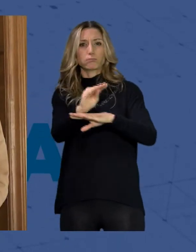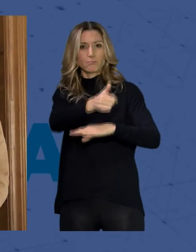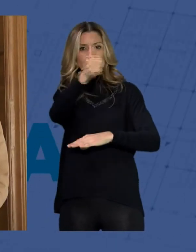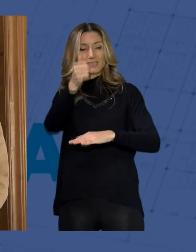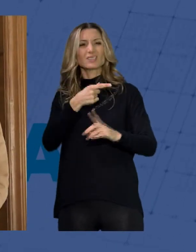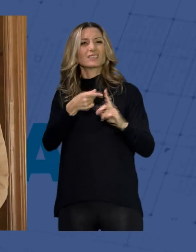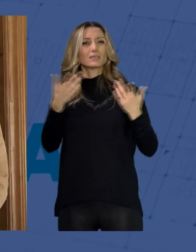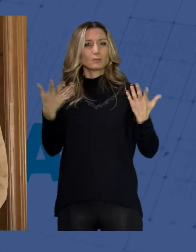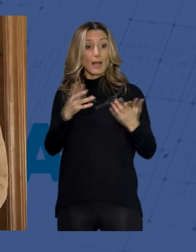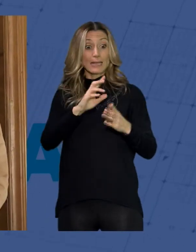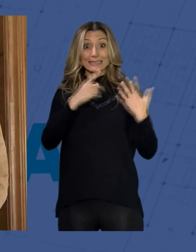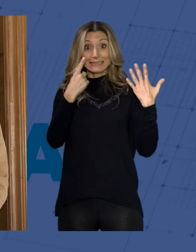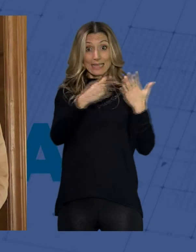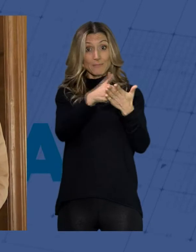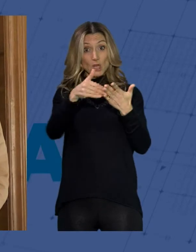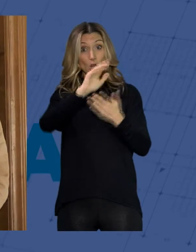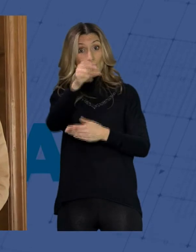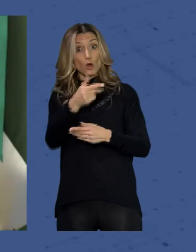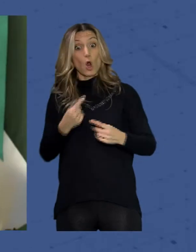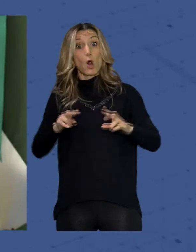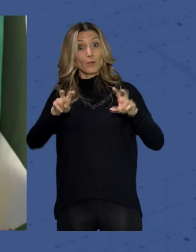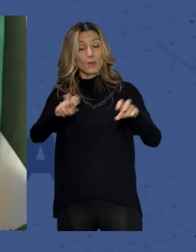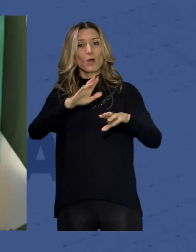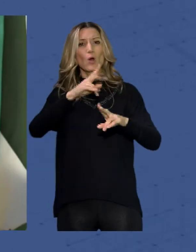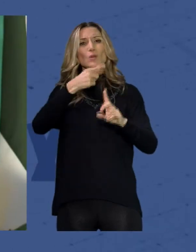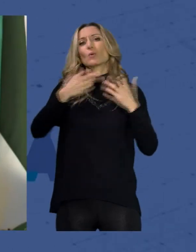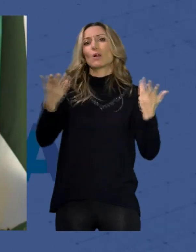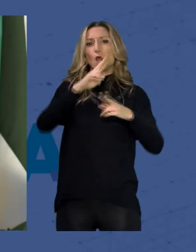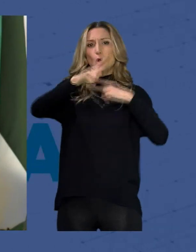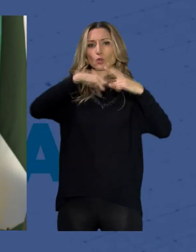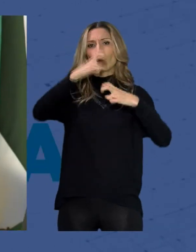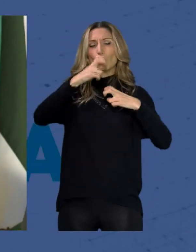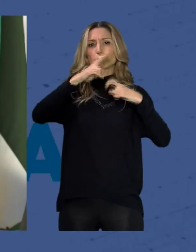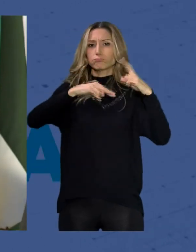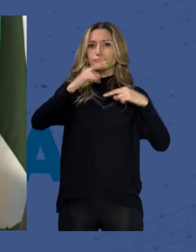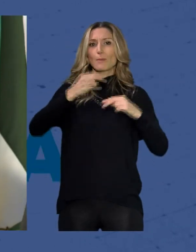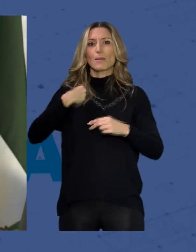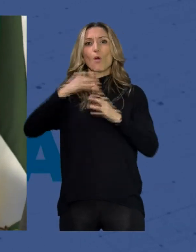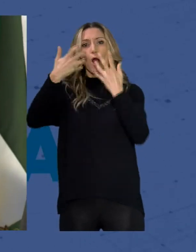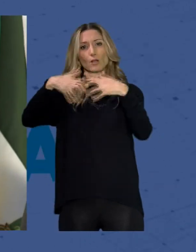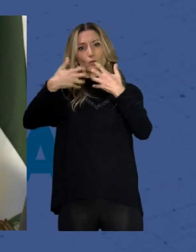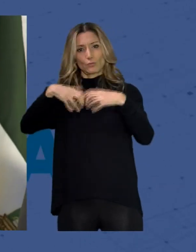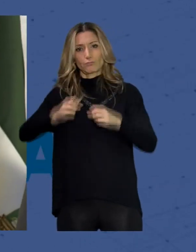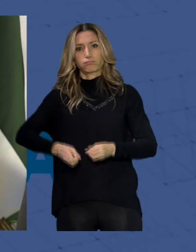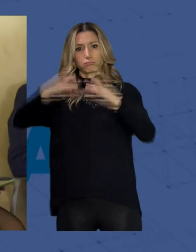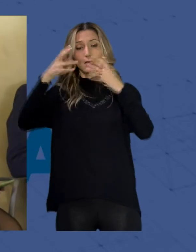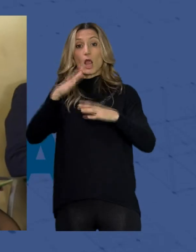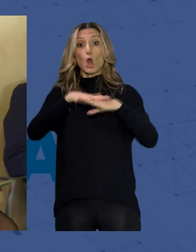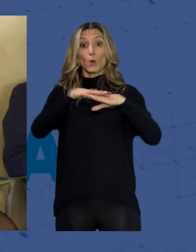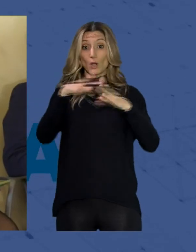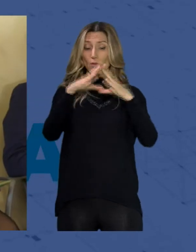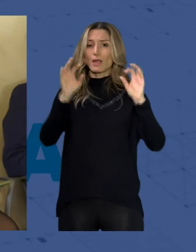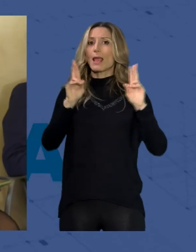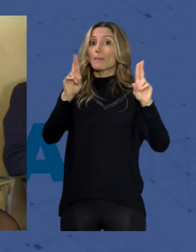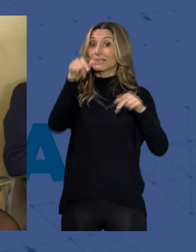destinar los primeros 6 millones de euros a la construcción del polo de innovación agrícola el gobierno andaluz espera que estos presupuestos